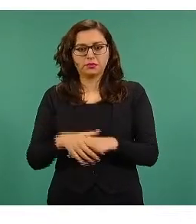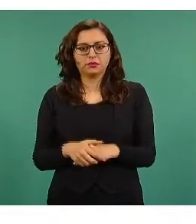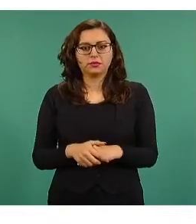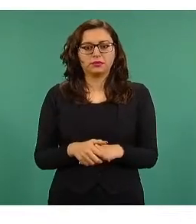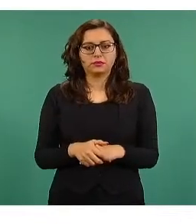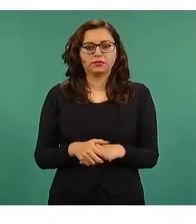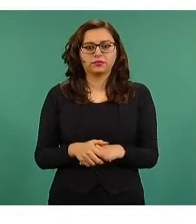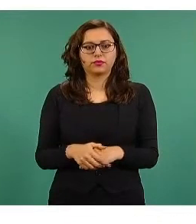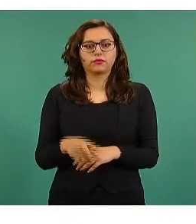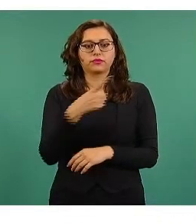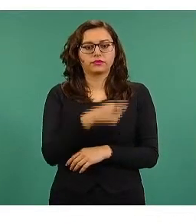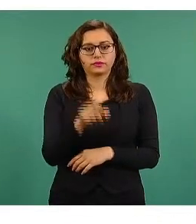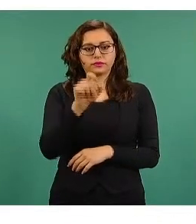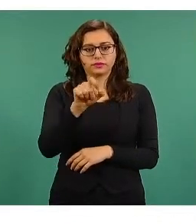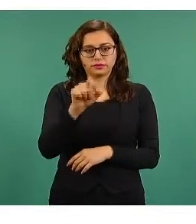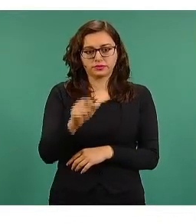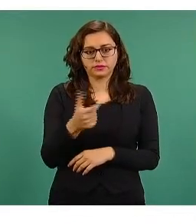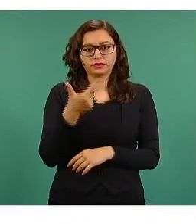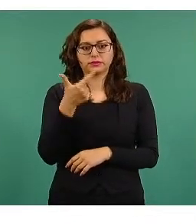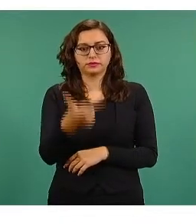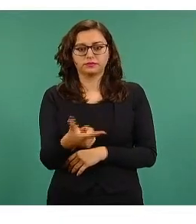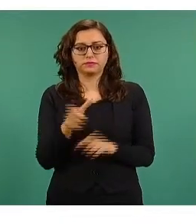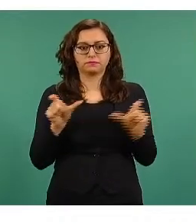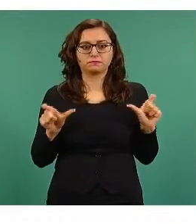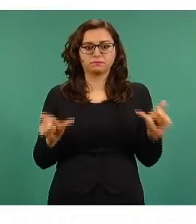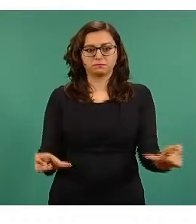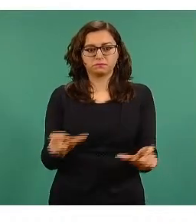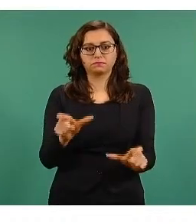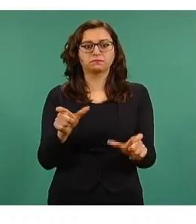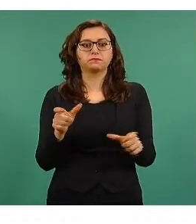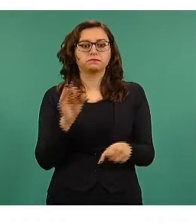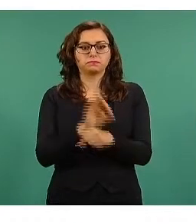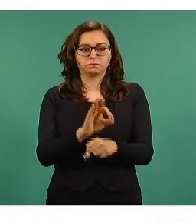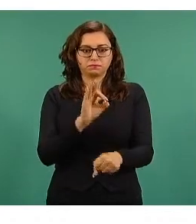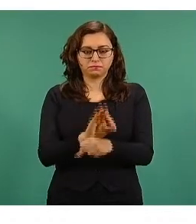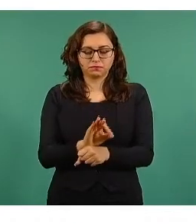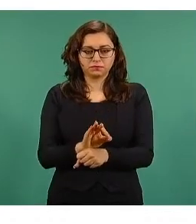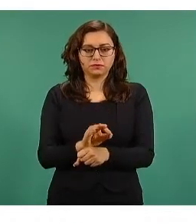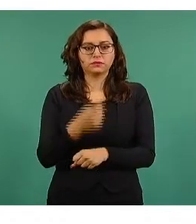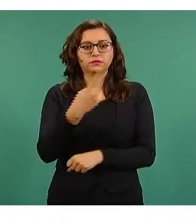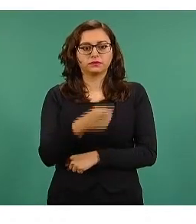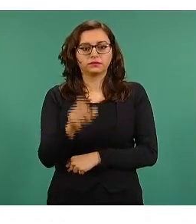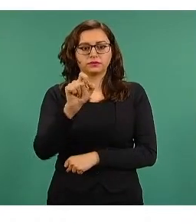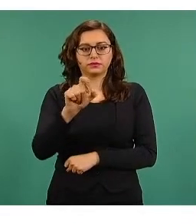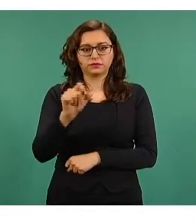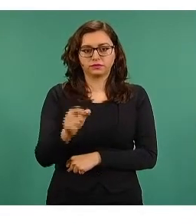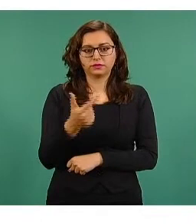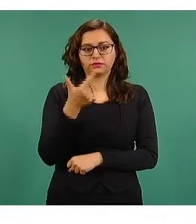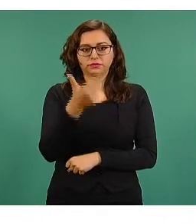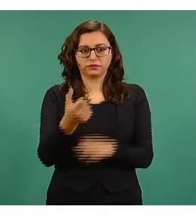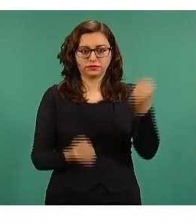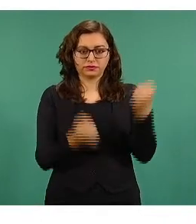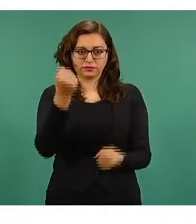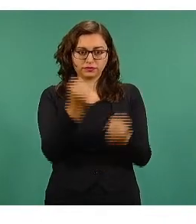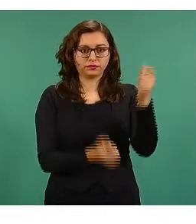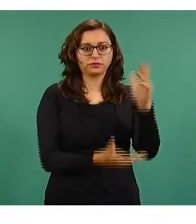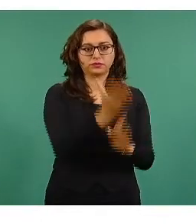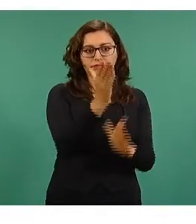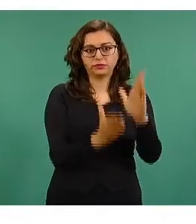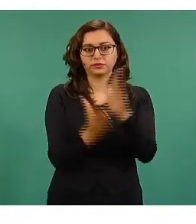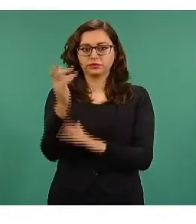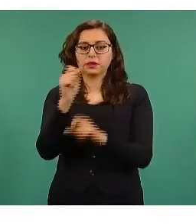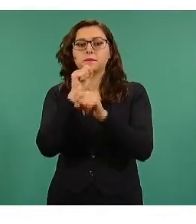Tenemos 127 escoltas de seguridad en 127 rutas y las brigadas se integran de la misma manera